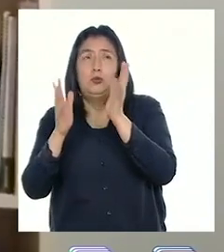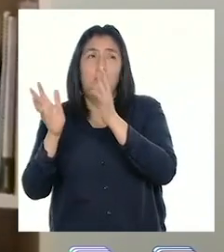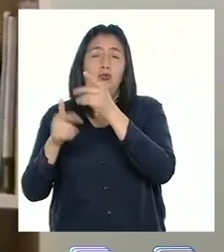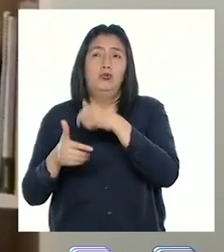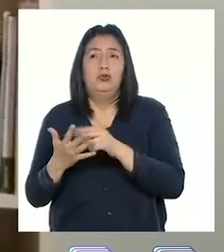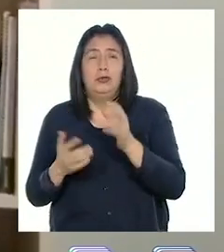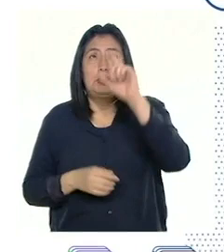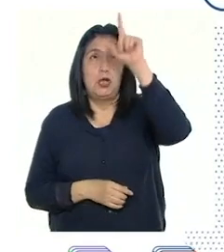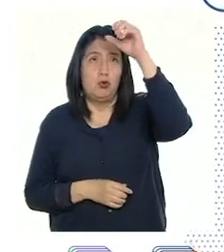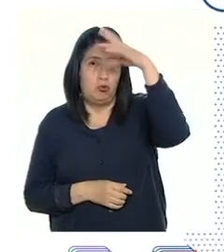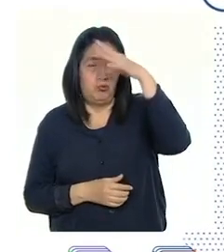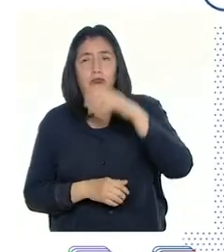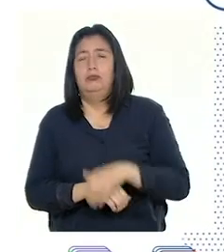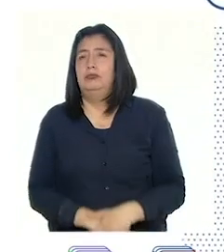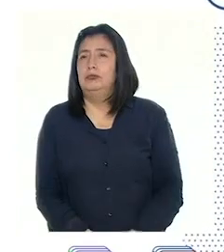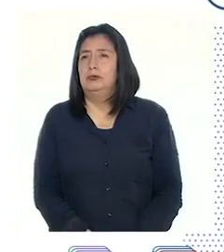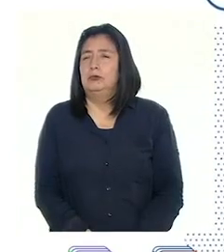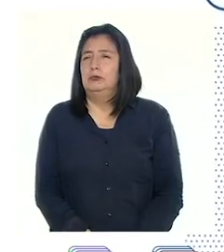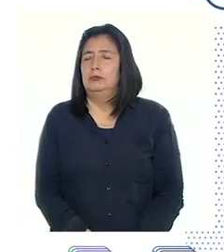viento y la luz solar.